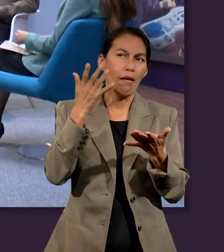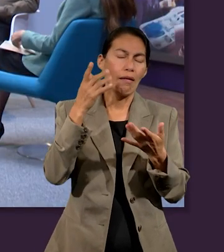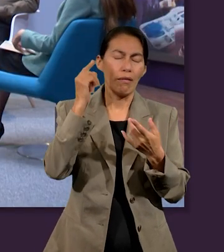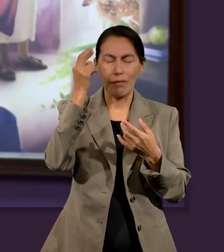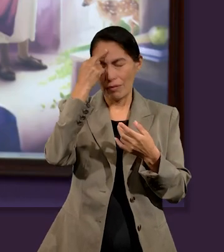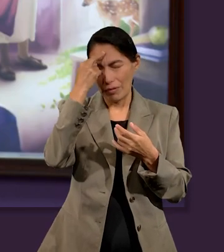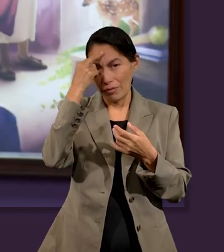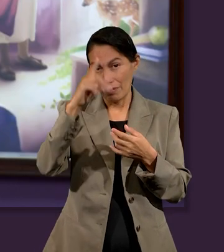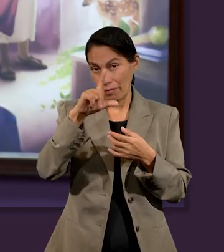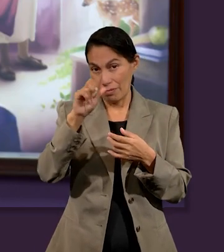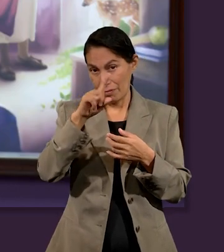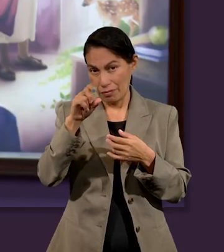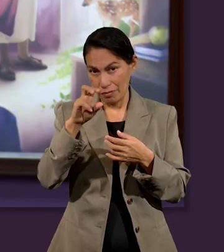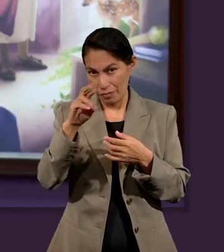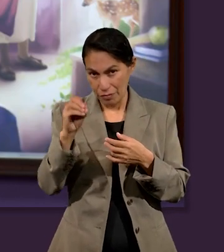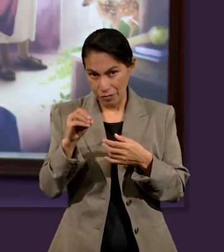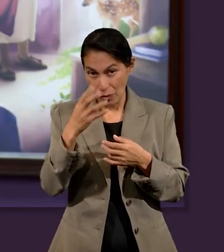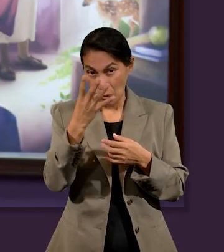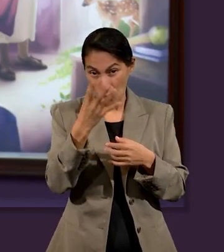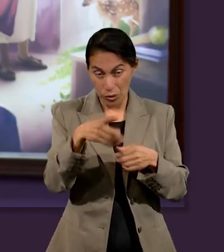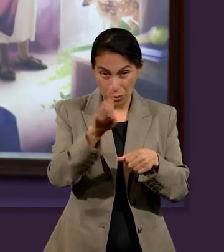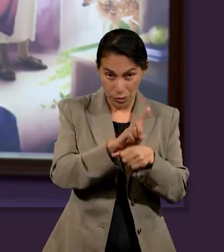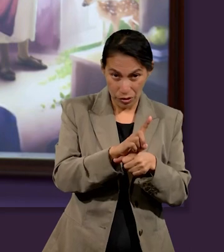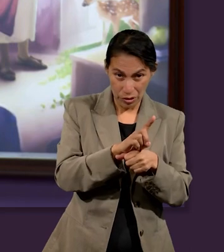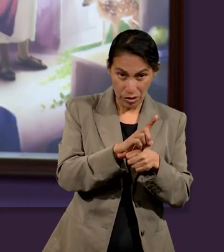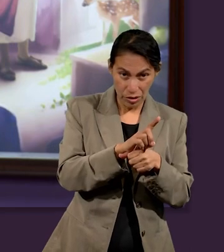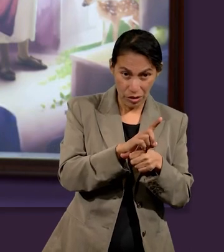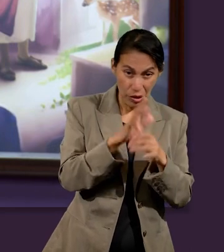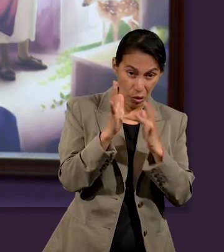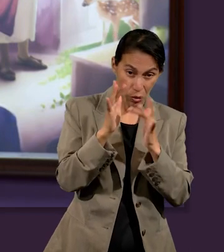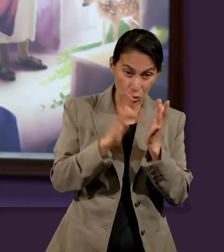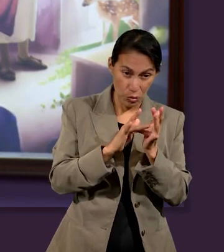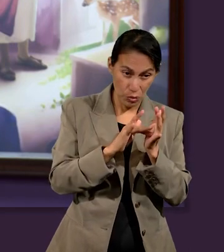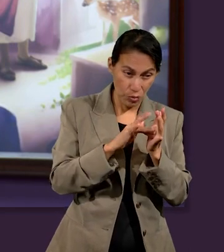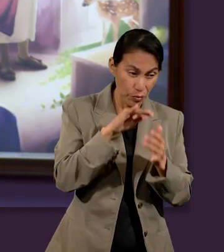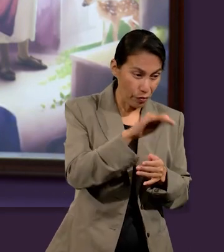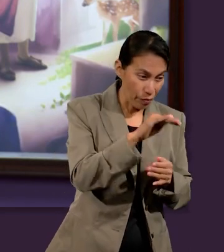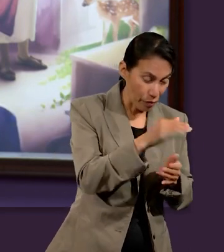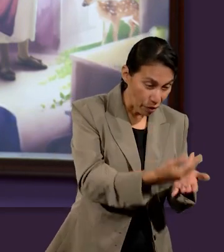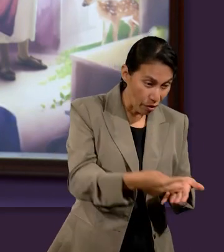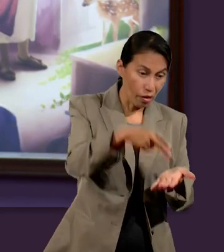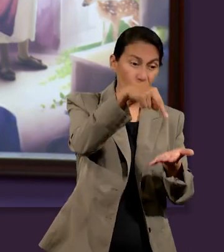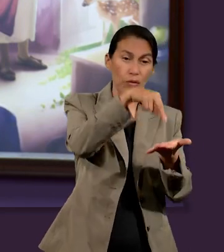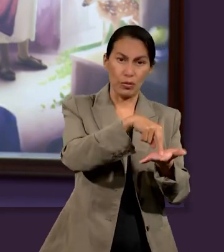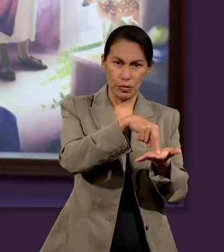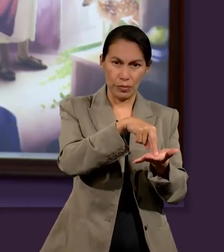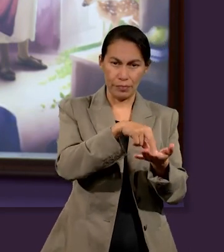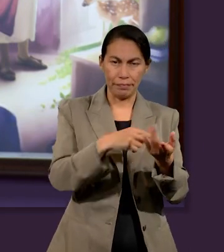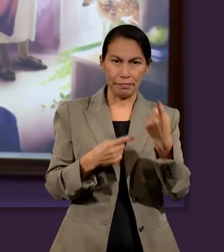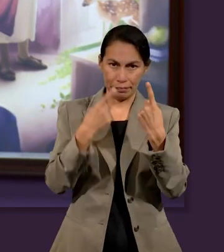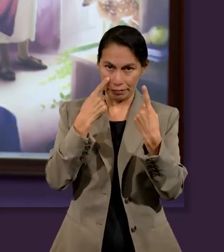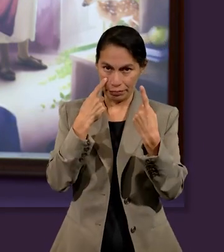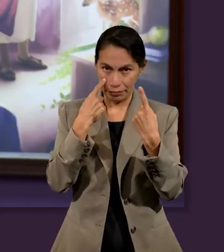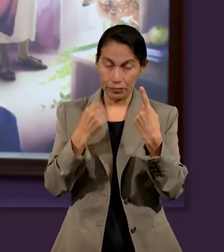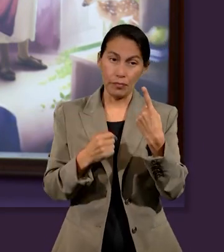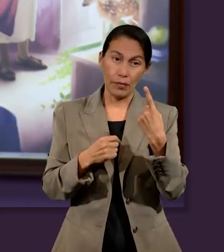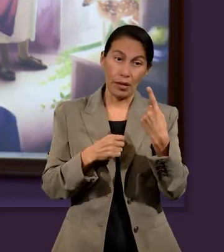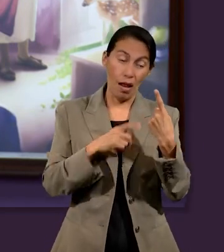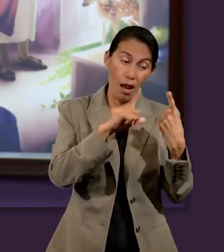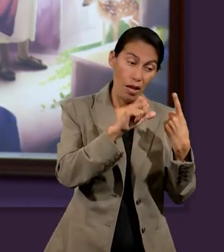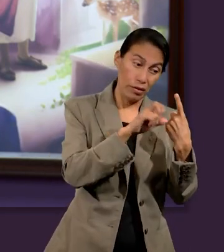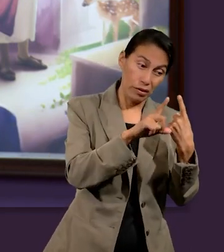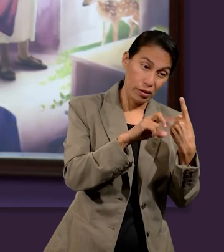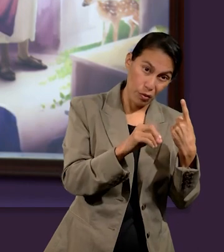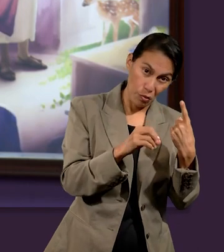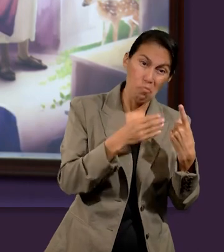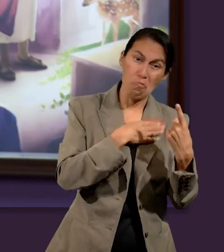Por ejemplo, se me viene a la mente el caso de Lázaro. Lázaro murió, estuvo en la tumba durante cuatro días, y después Jesús lo